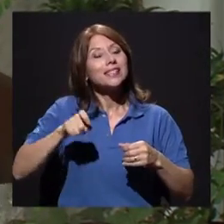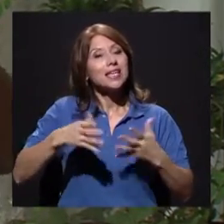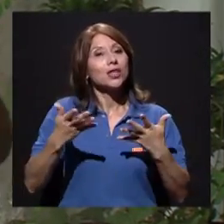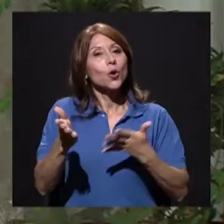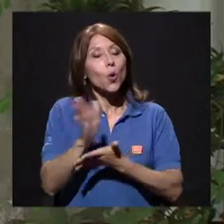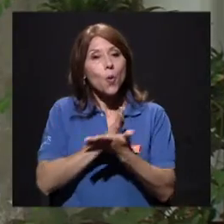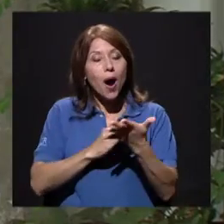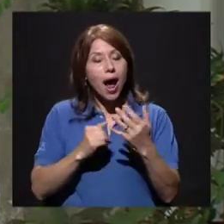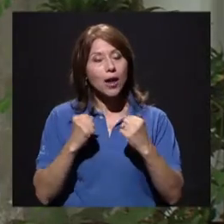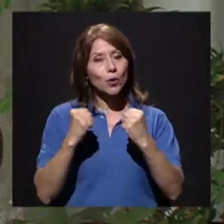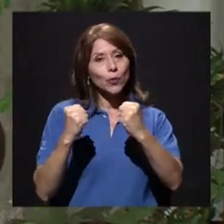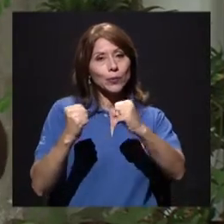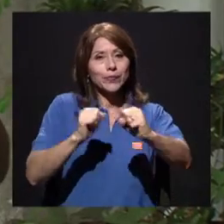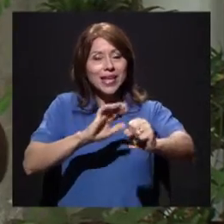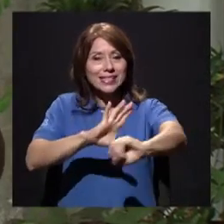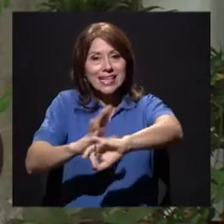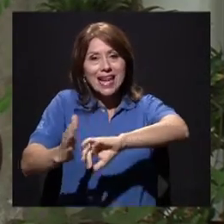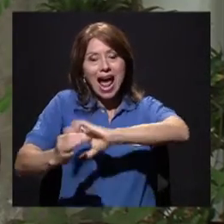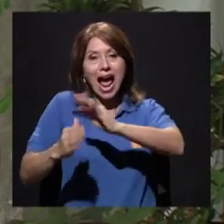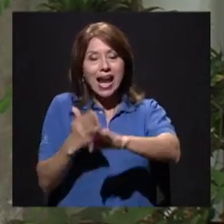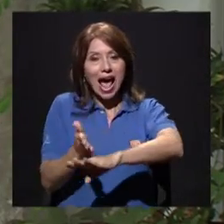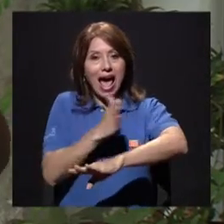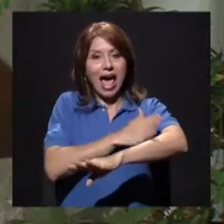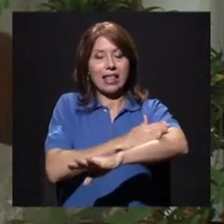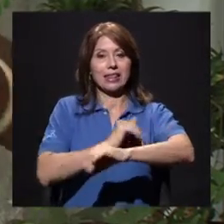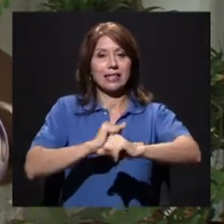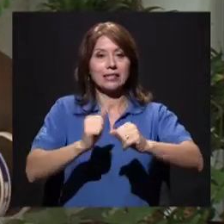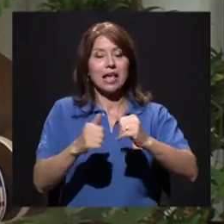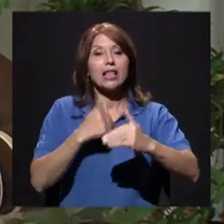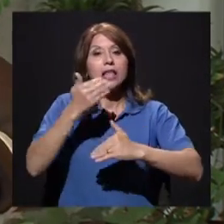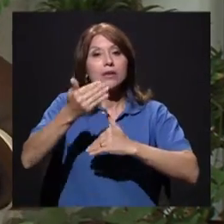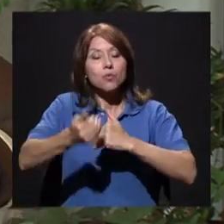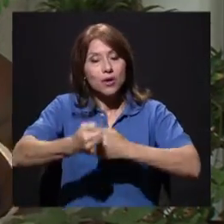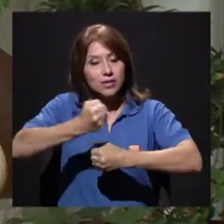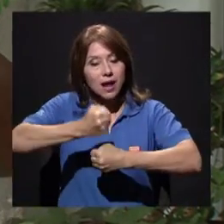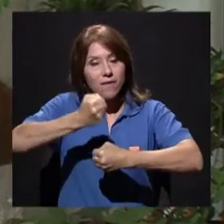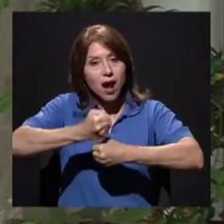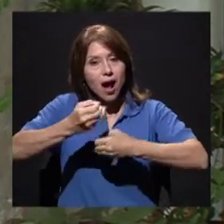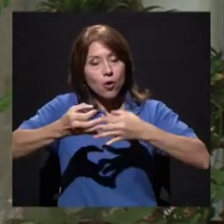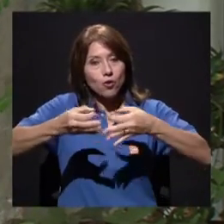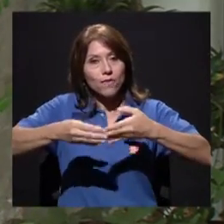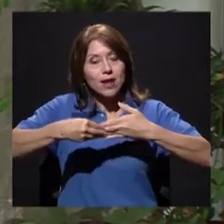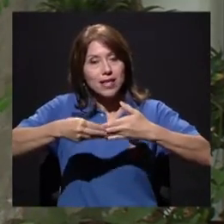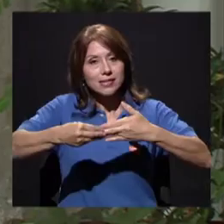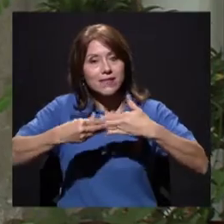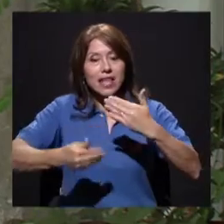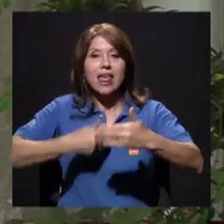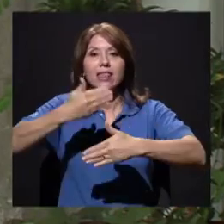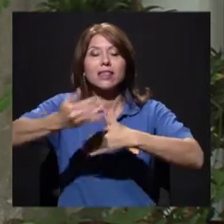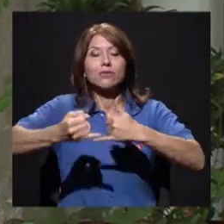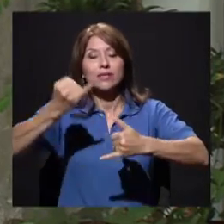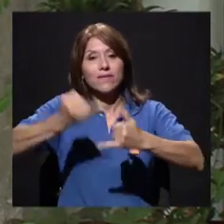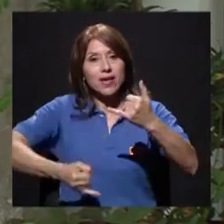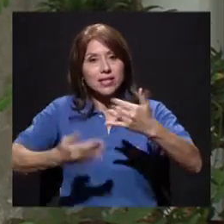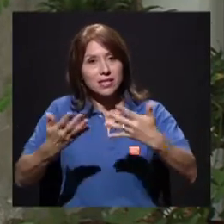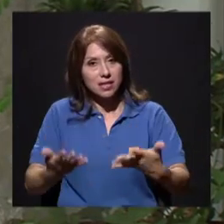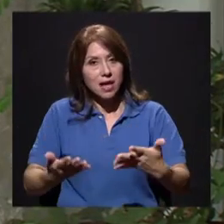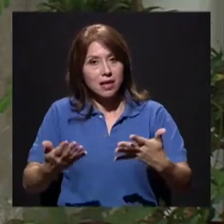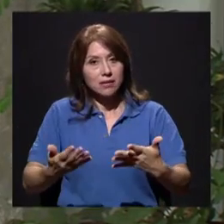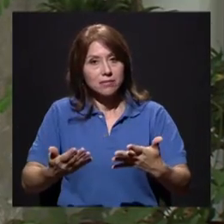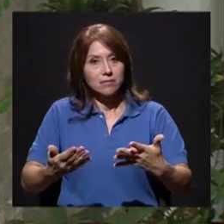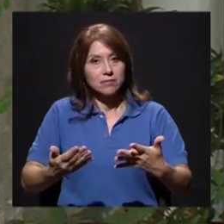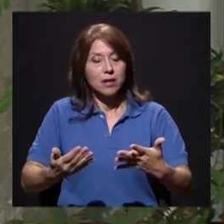flexibilidad al final, ¿verdad? Entonces, hay que tener muy claro lo que es un estiramiento, lo que es un trabajo de flexibilidad, de elongación,